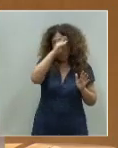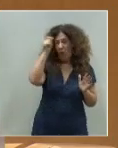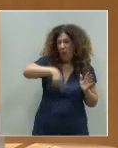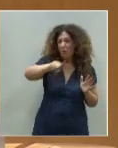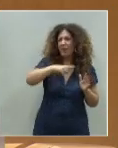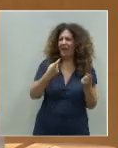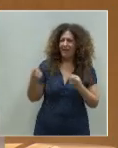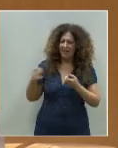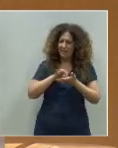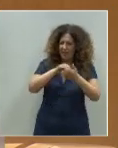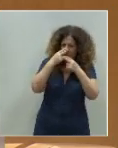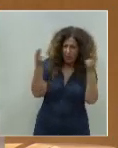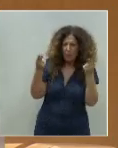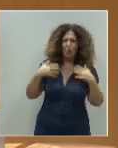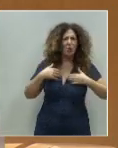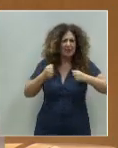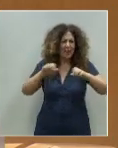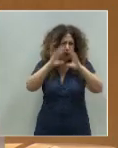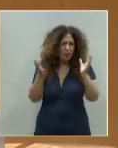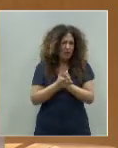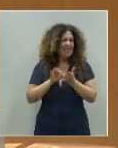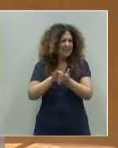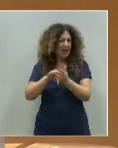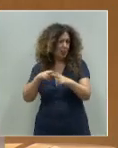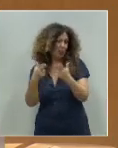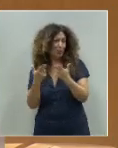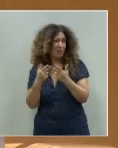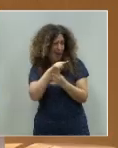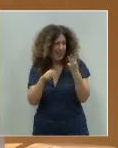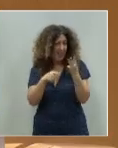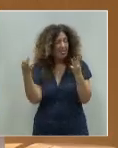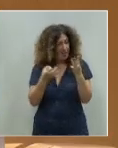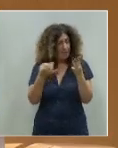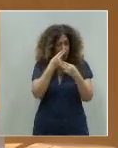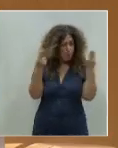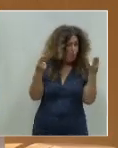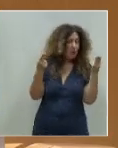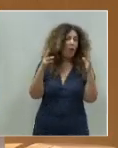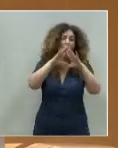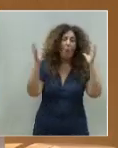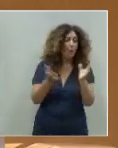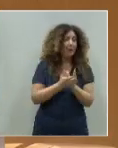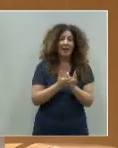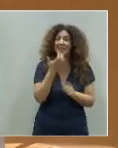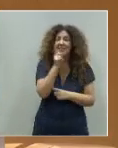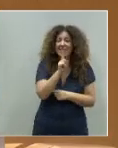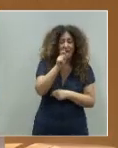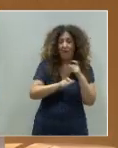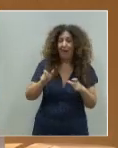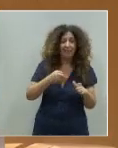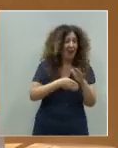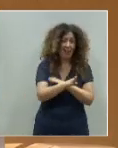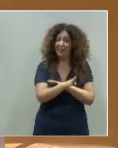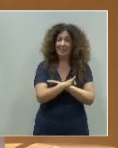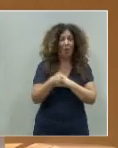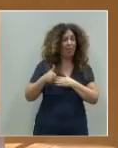universal, servicios sociales, y que estos o son públicos y universales o mucha gente no va a poder tener acceso a estos